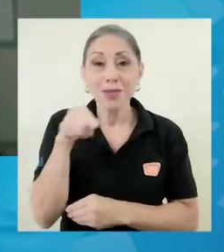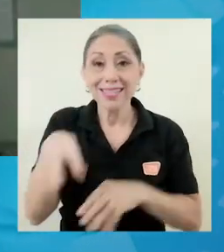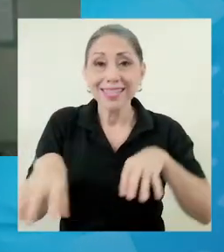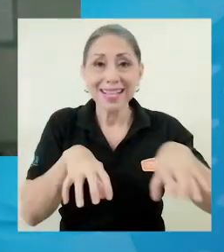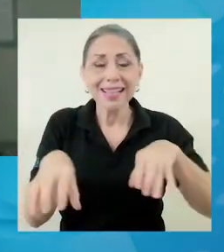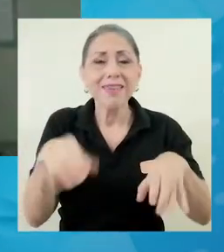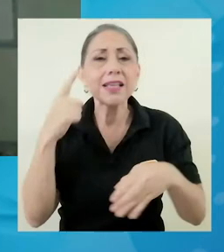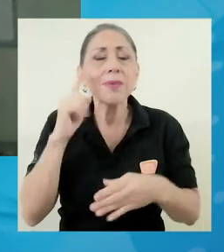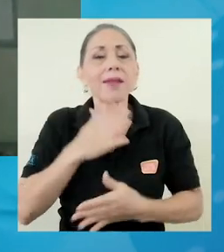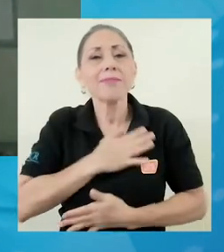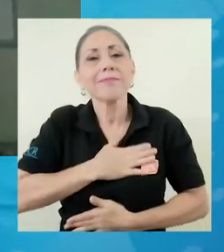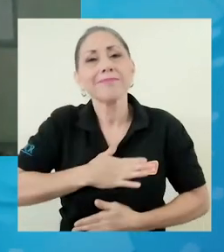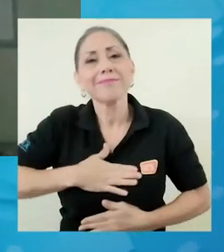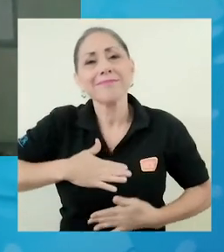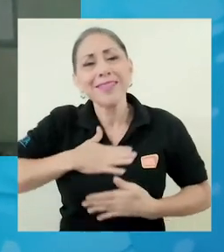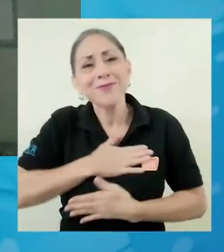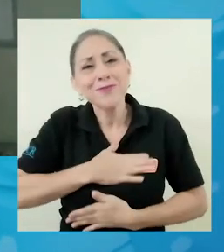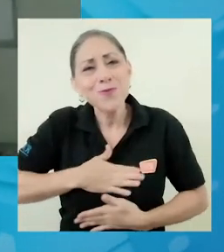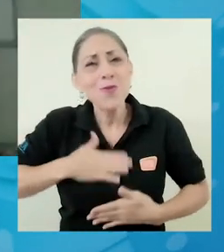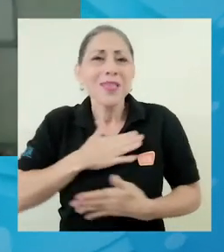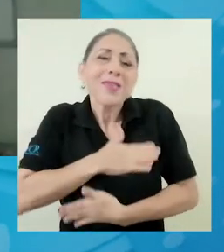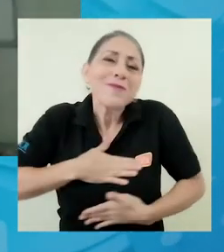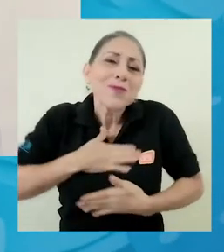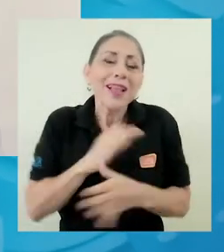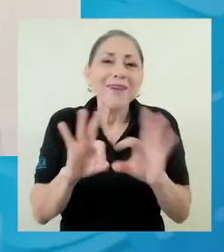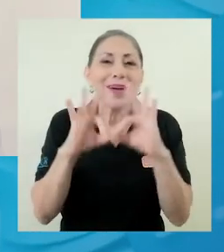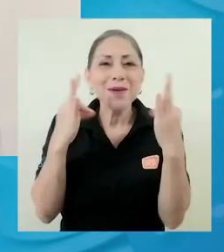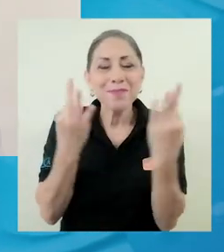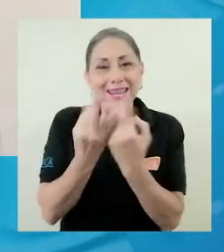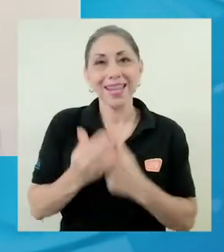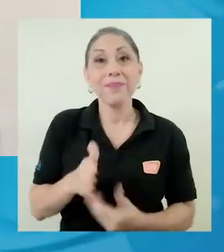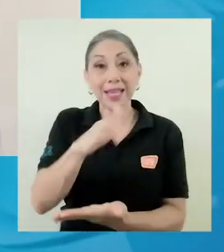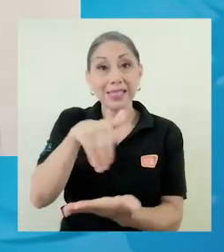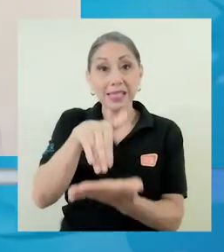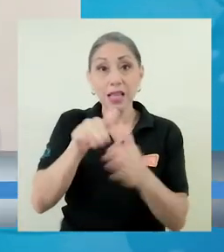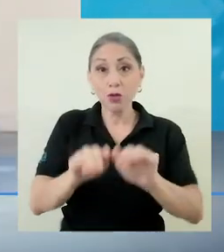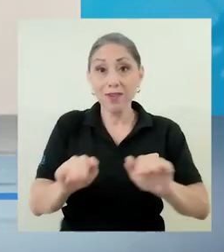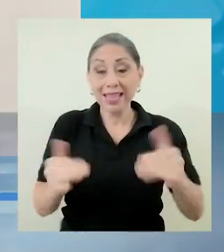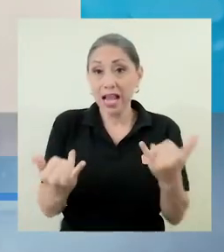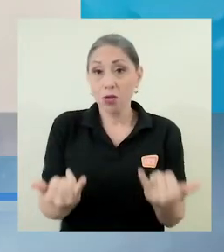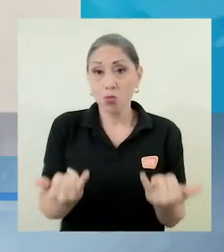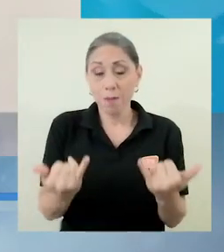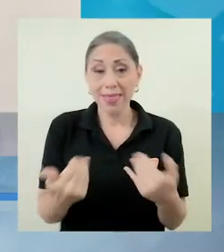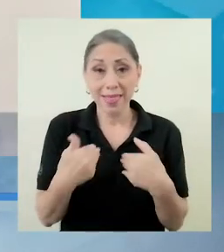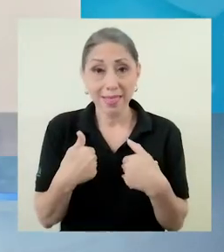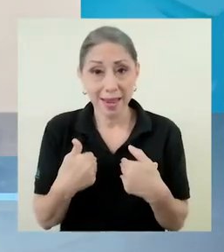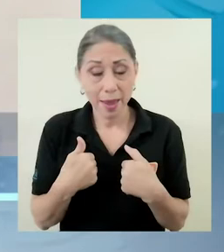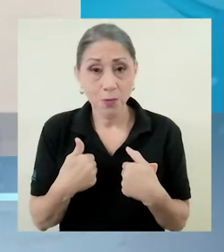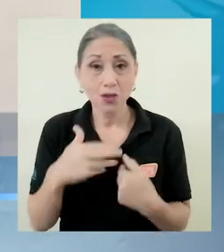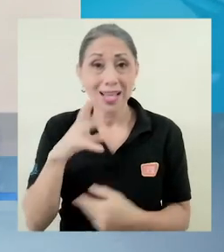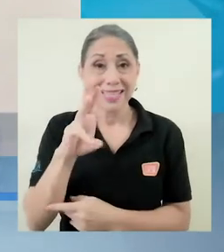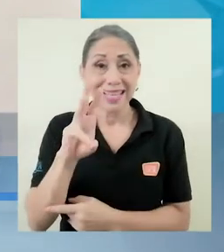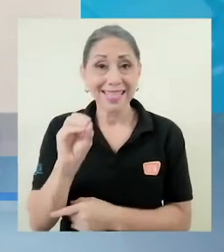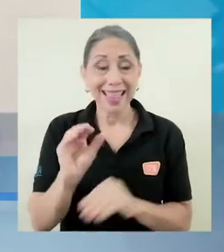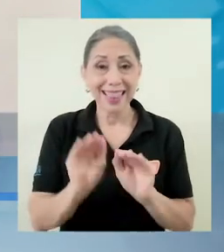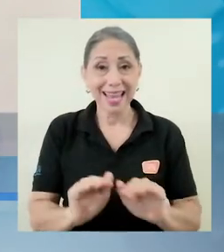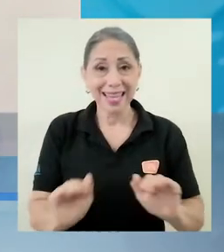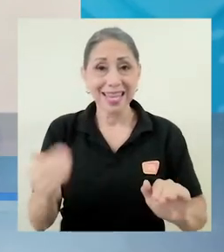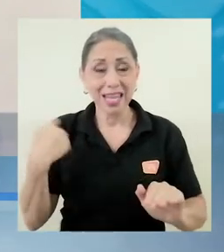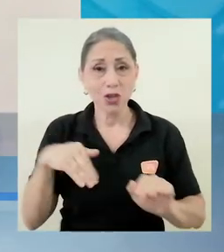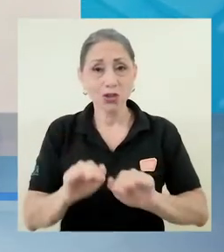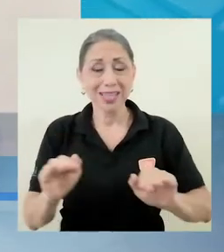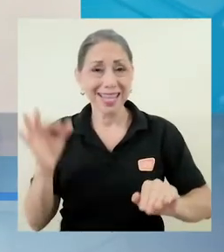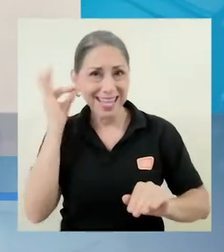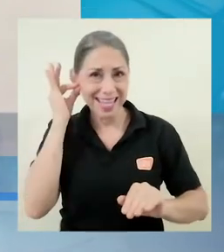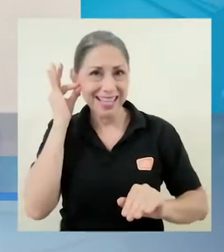para el disfrute, el disfrute en la familia. En el centro infantil tenemos actualmente 60 niños y niñas